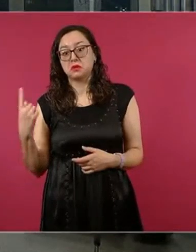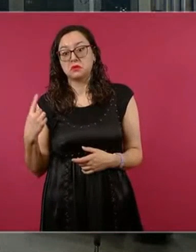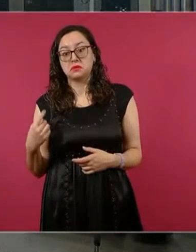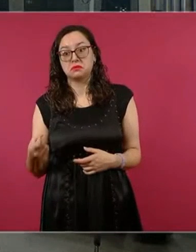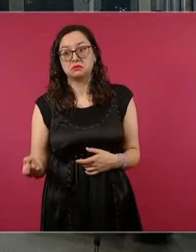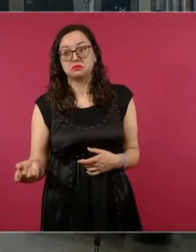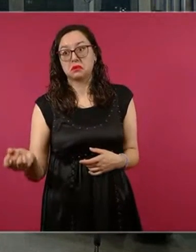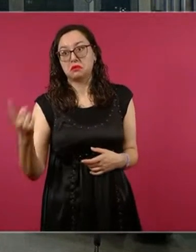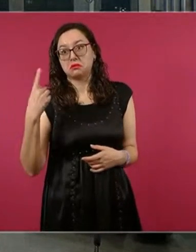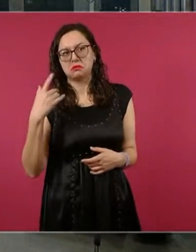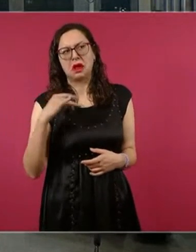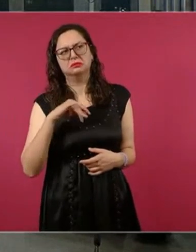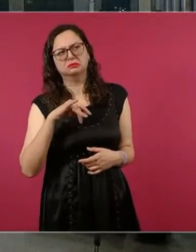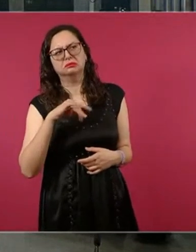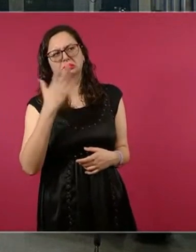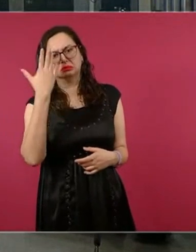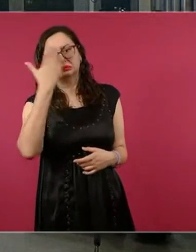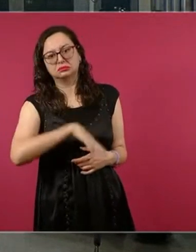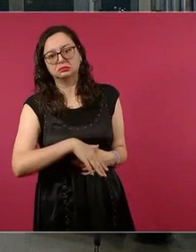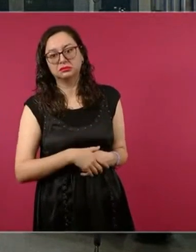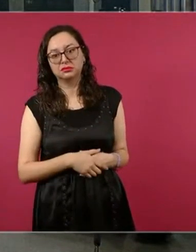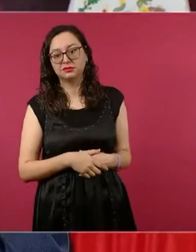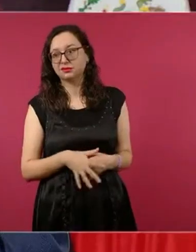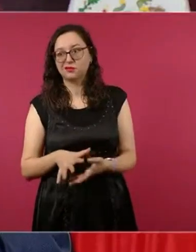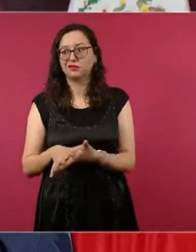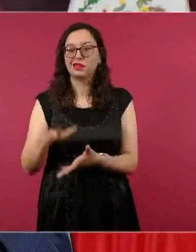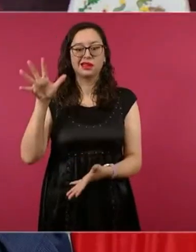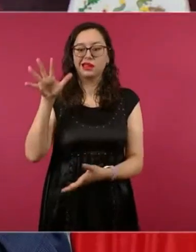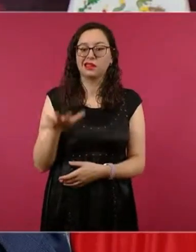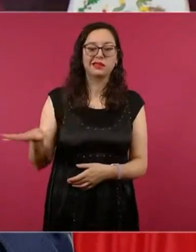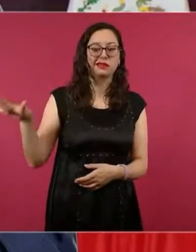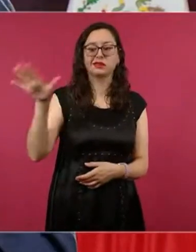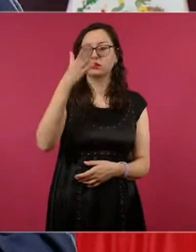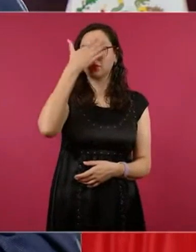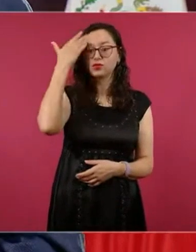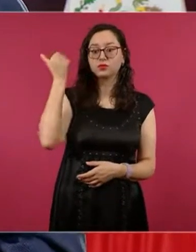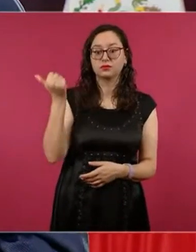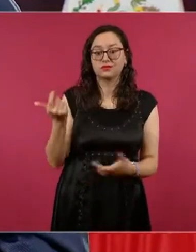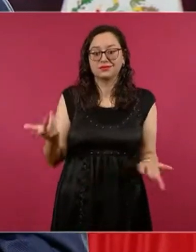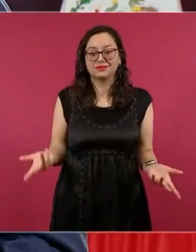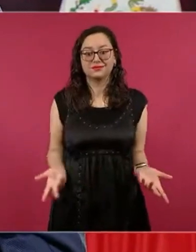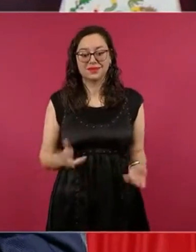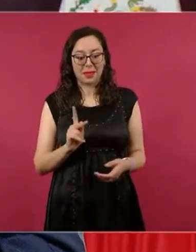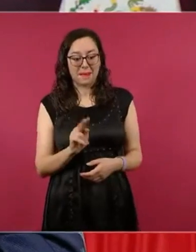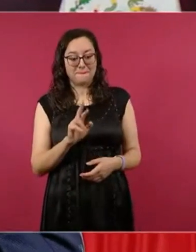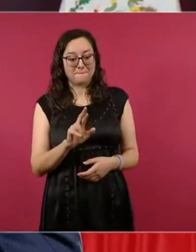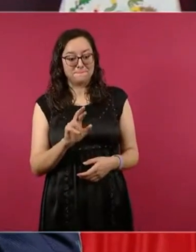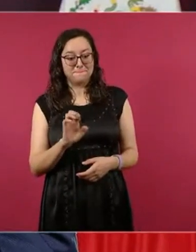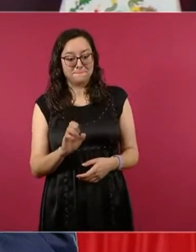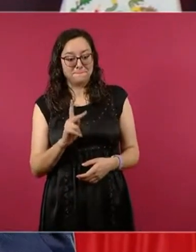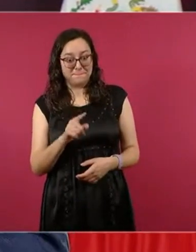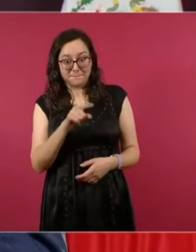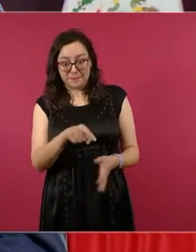porque no es que se oculte la